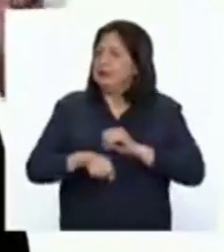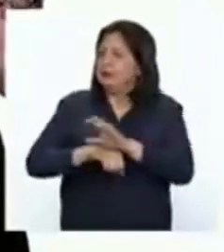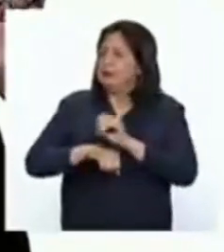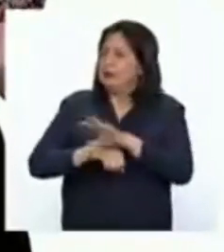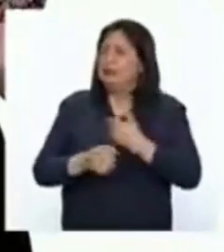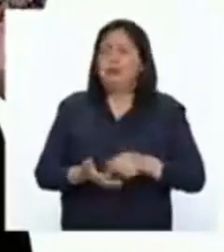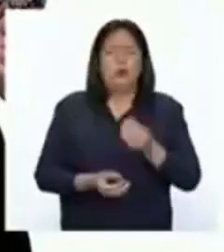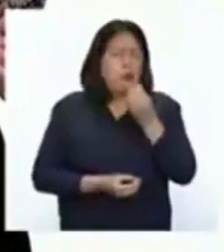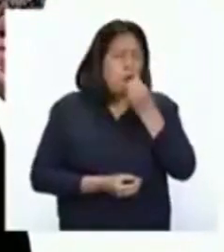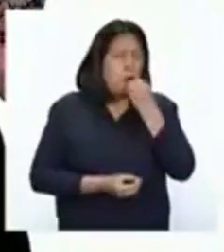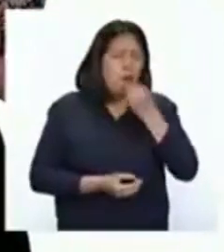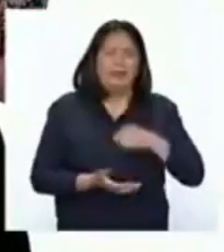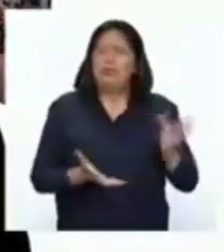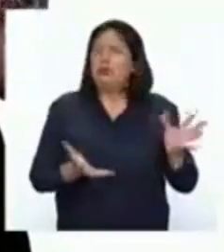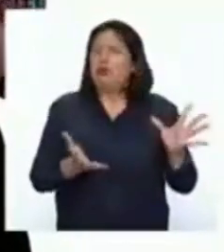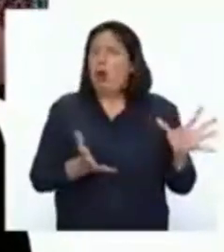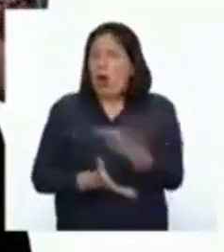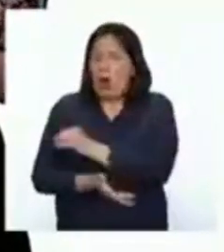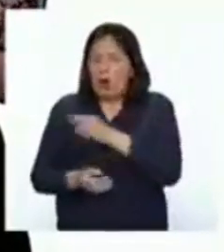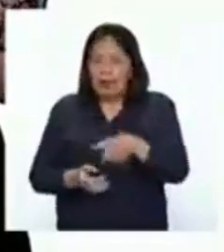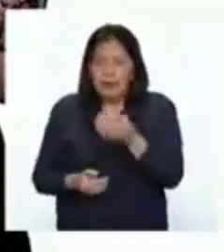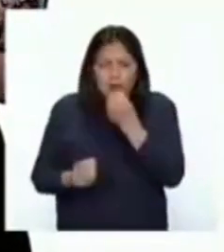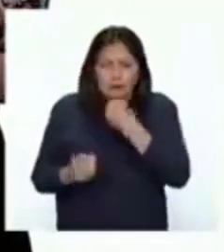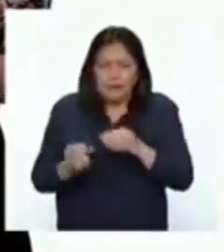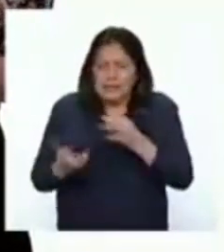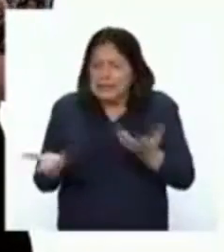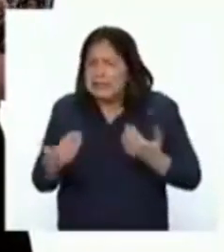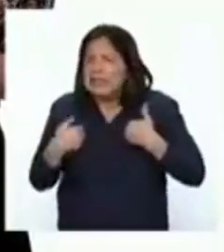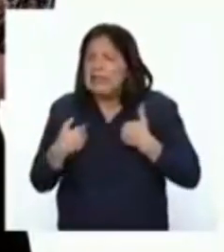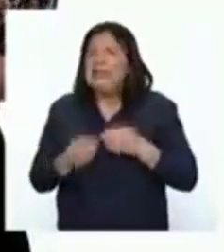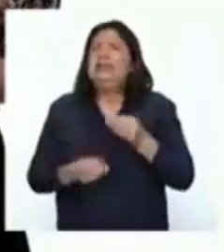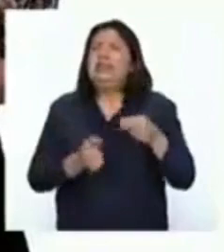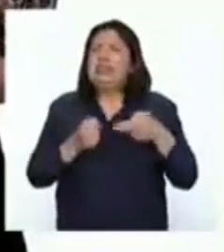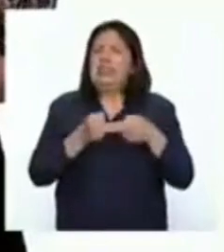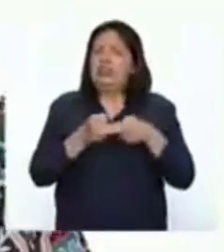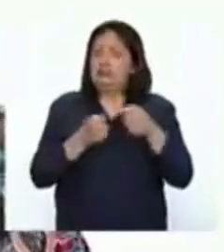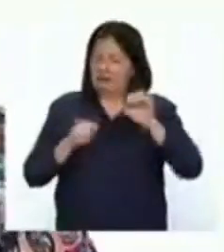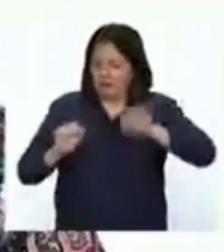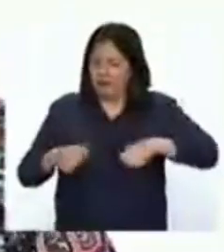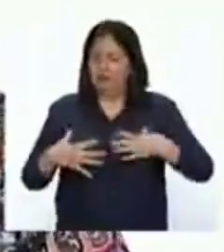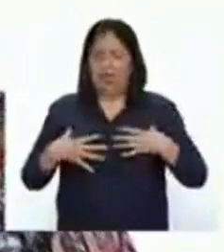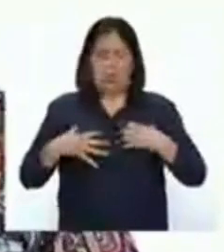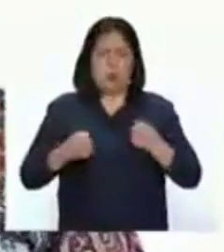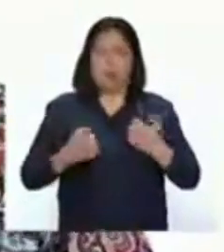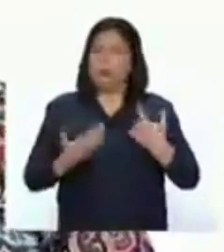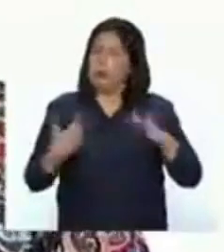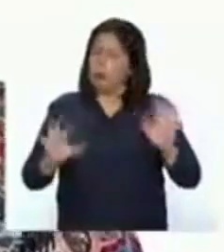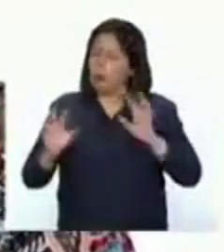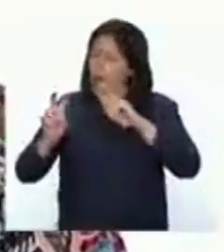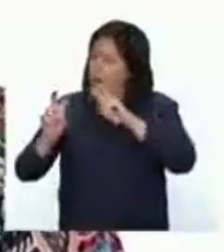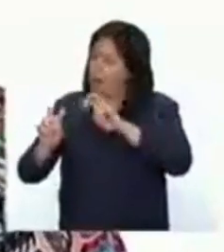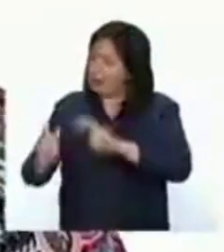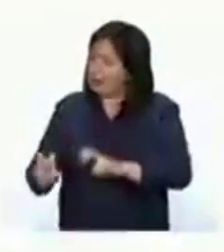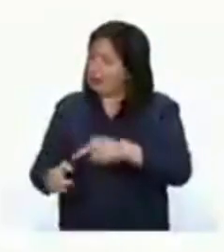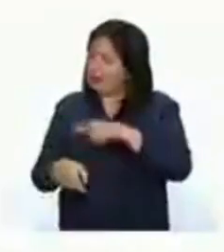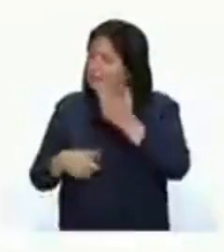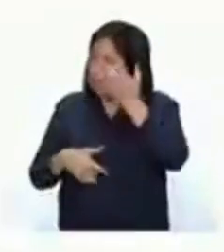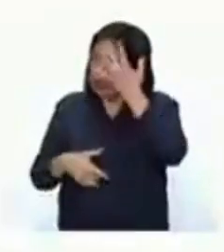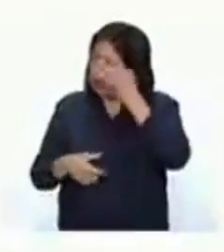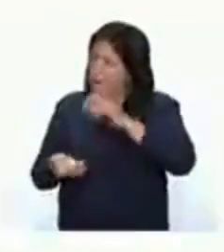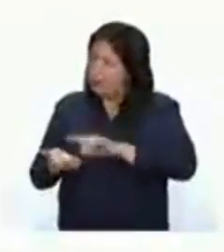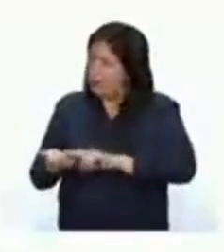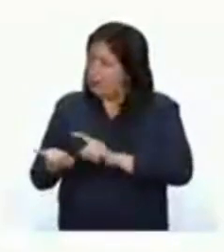todos los alimentos en los que se encuentre mucho hierro para recuperarse. Cuando investigué un poco más sobre la anemia,